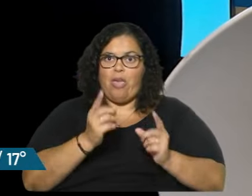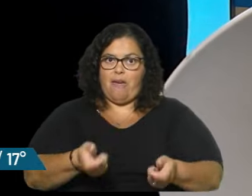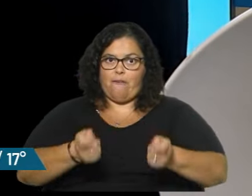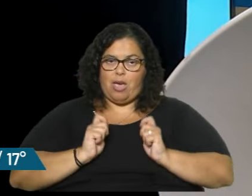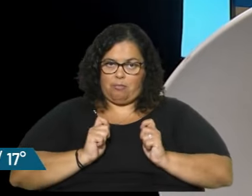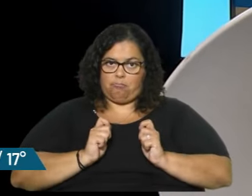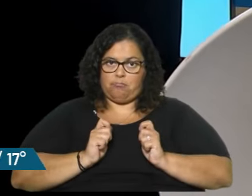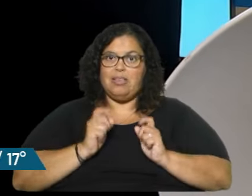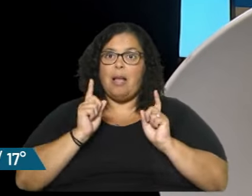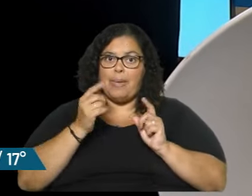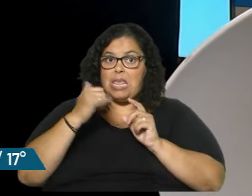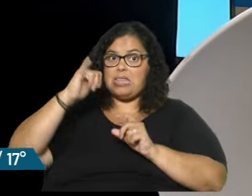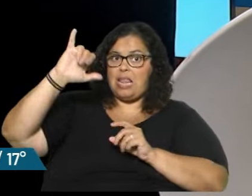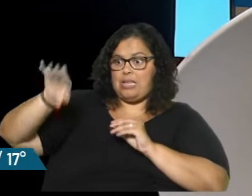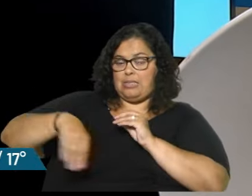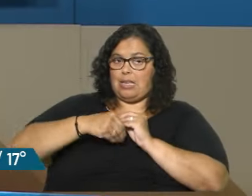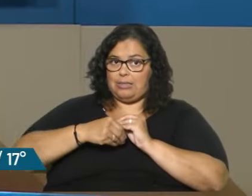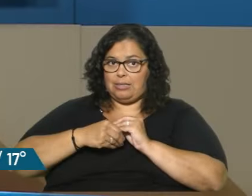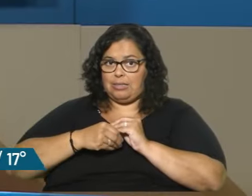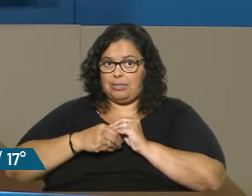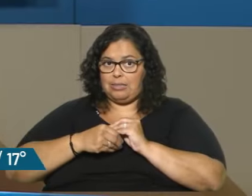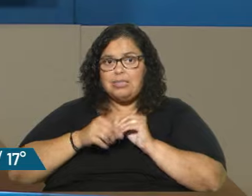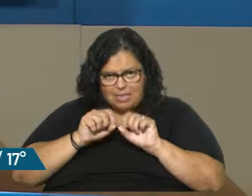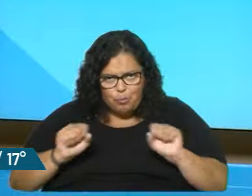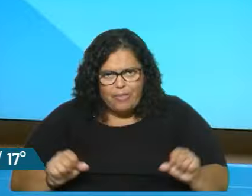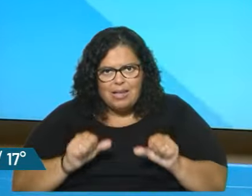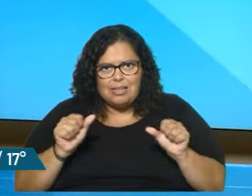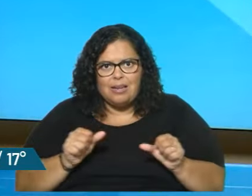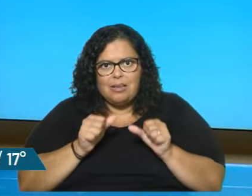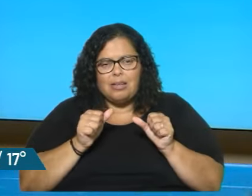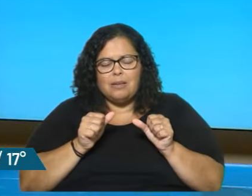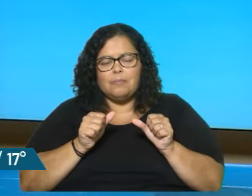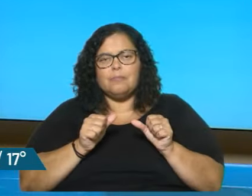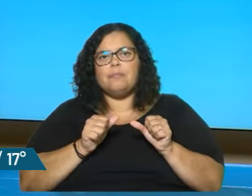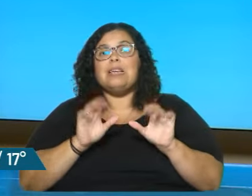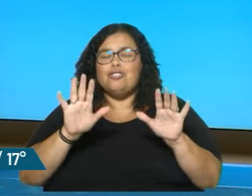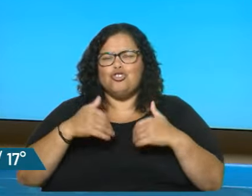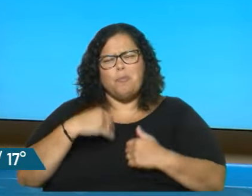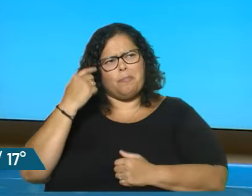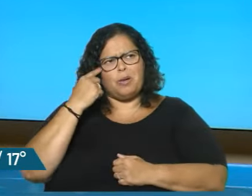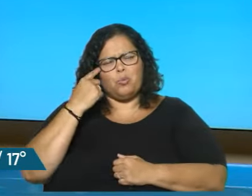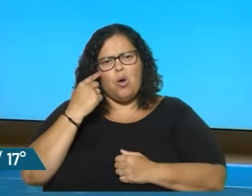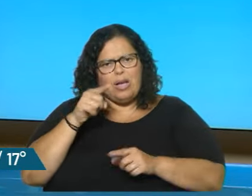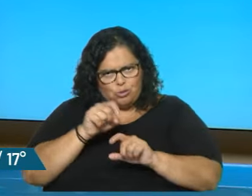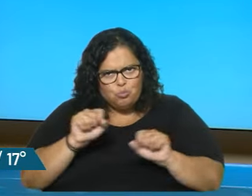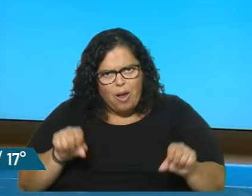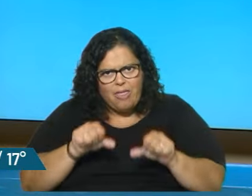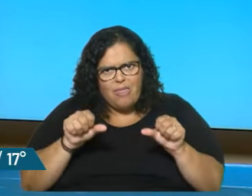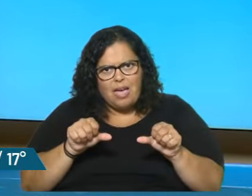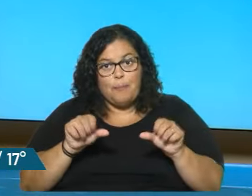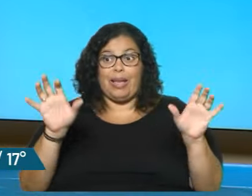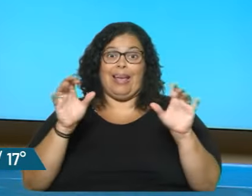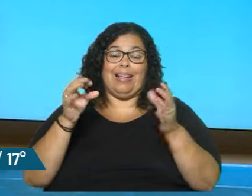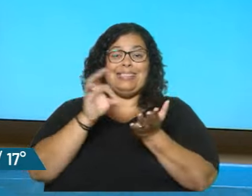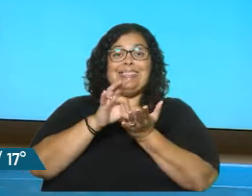con intereses, además, ¿no? Muchas ideas. Eso se puede hacer. No, yo me preguntaba si eso no termina con el sistema actual que es